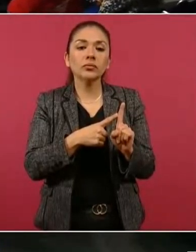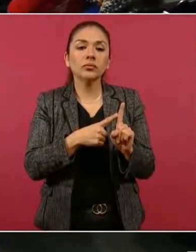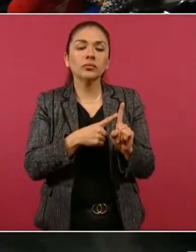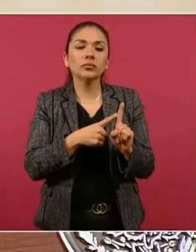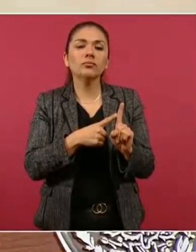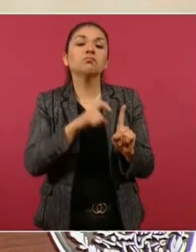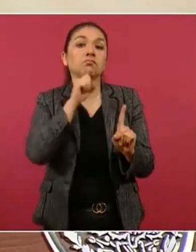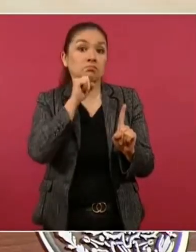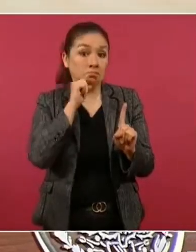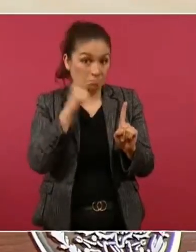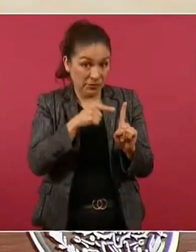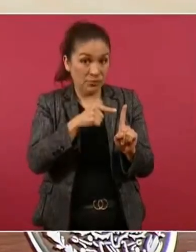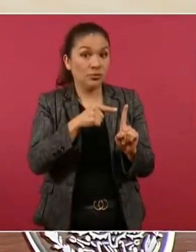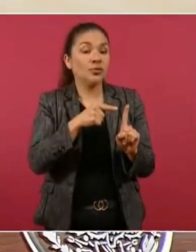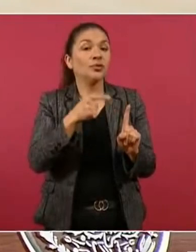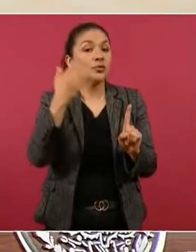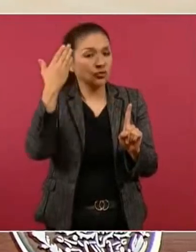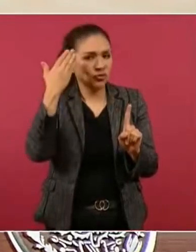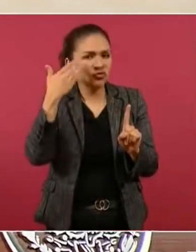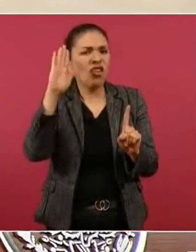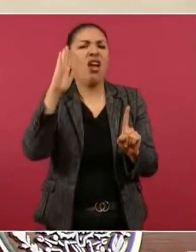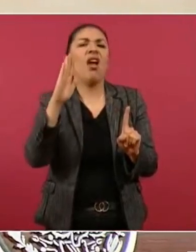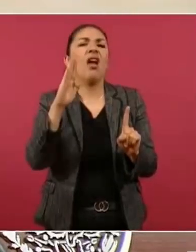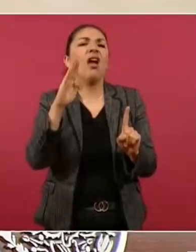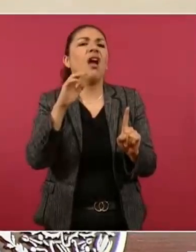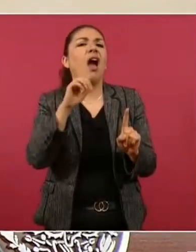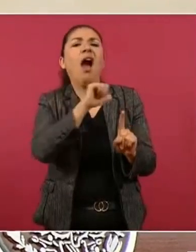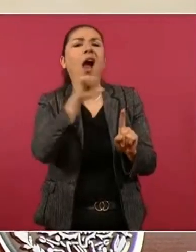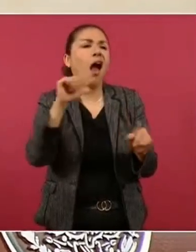con muchas obras